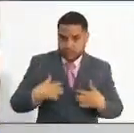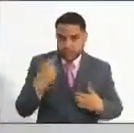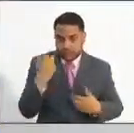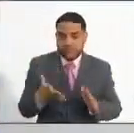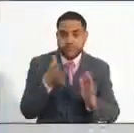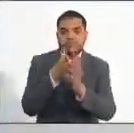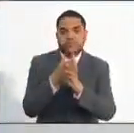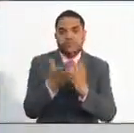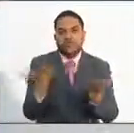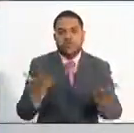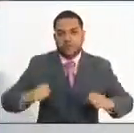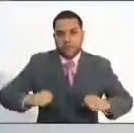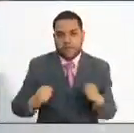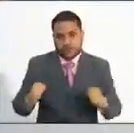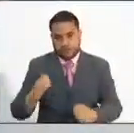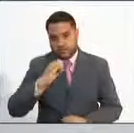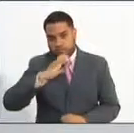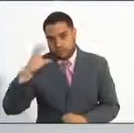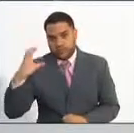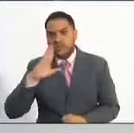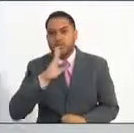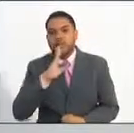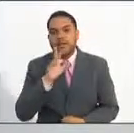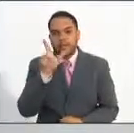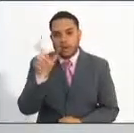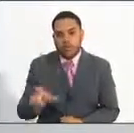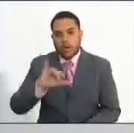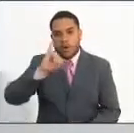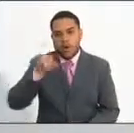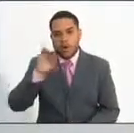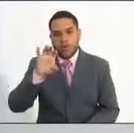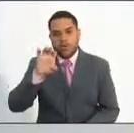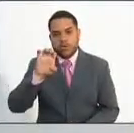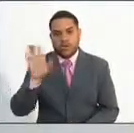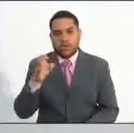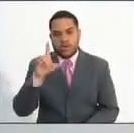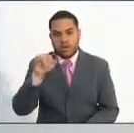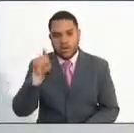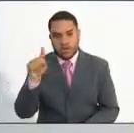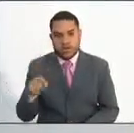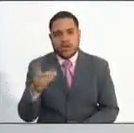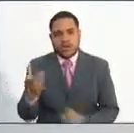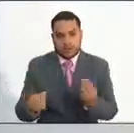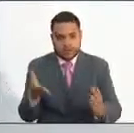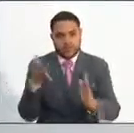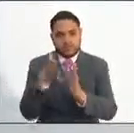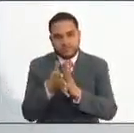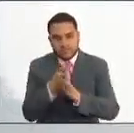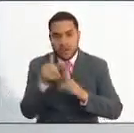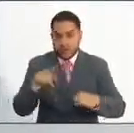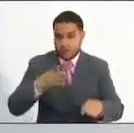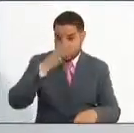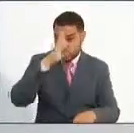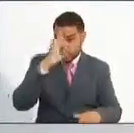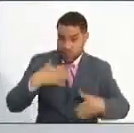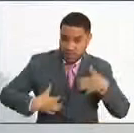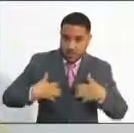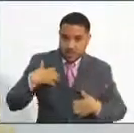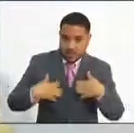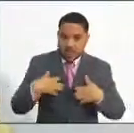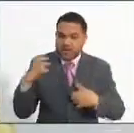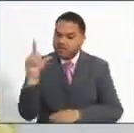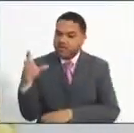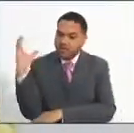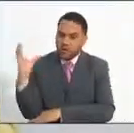comisionados, al occidente de Bogotá con el comisionado José Elías Acosta Rosero, quien se encuentra allí, para despejar más dudas de los